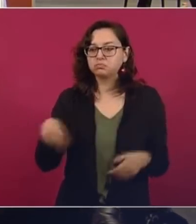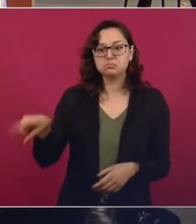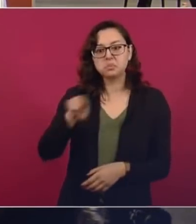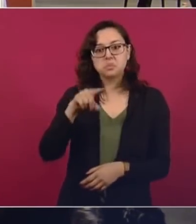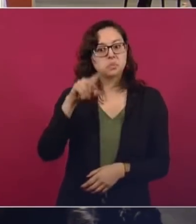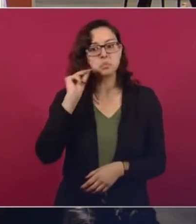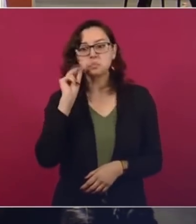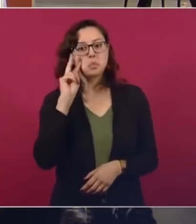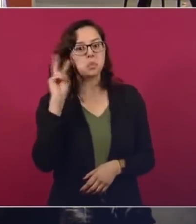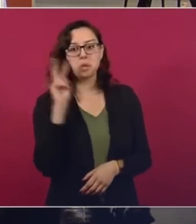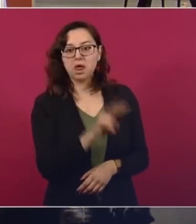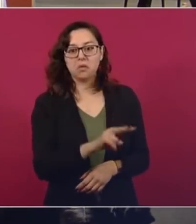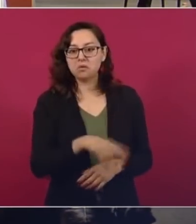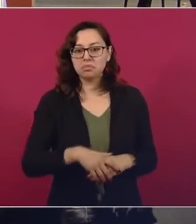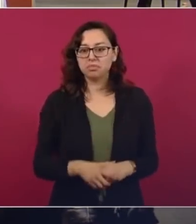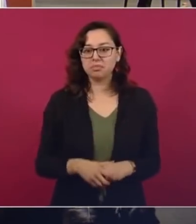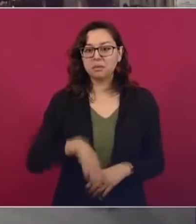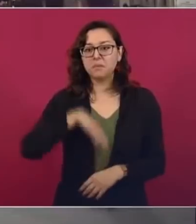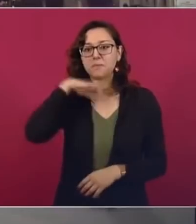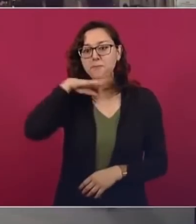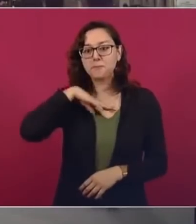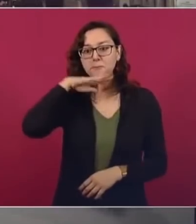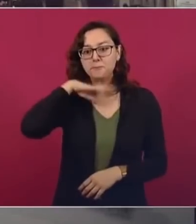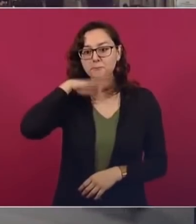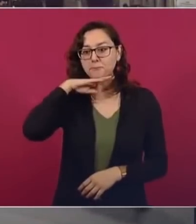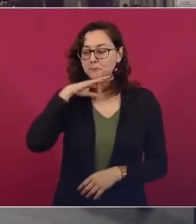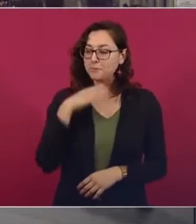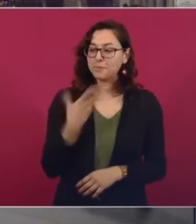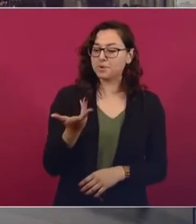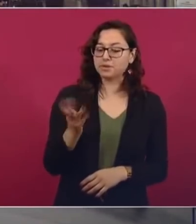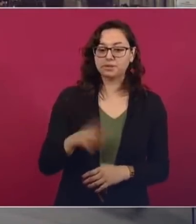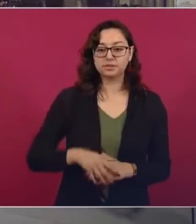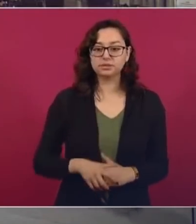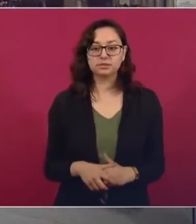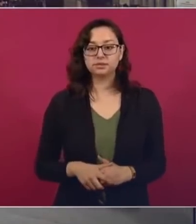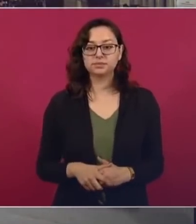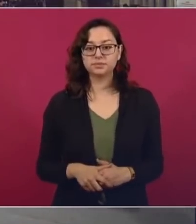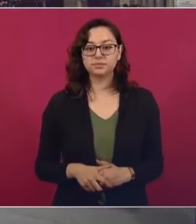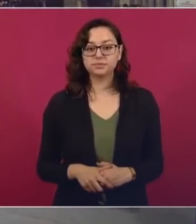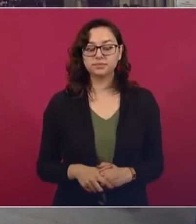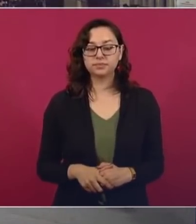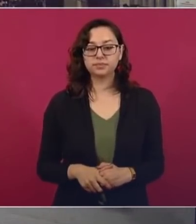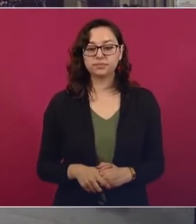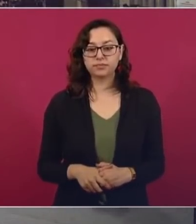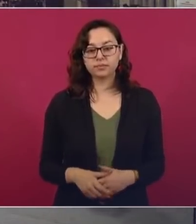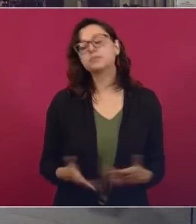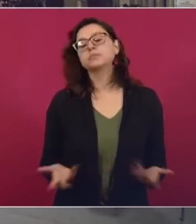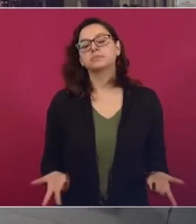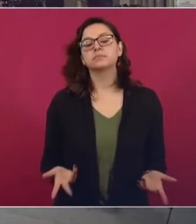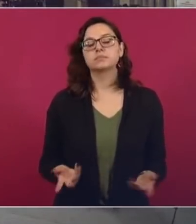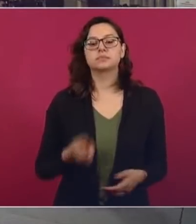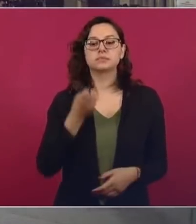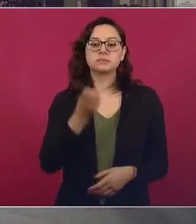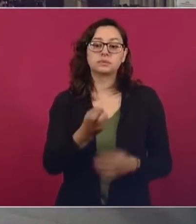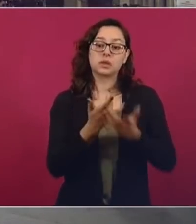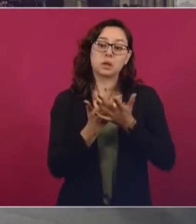a esperar a ver qué es lo que están ahora